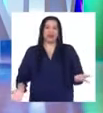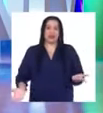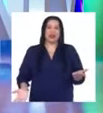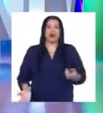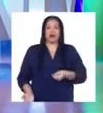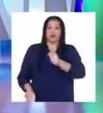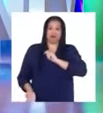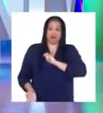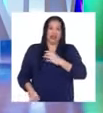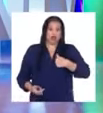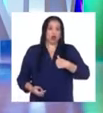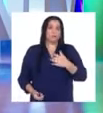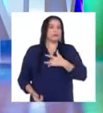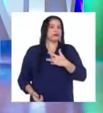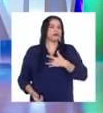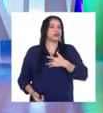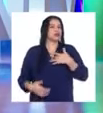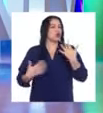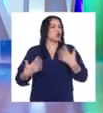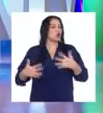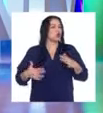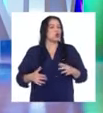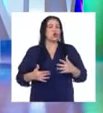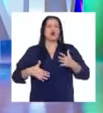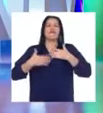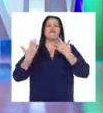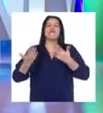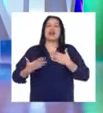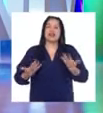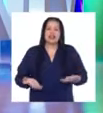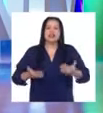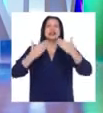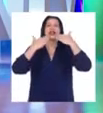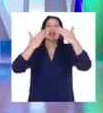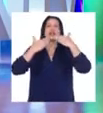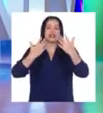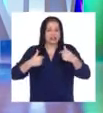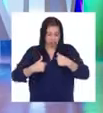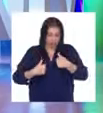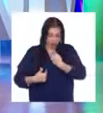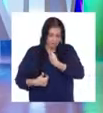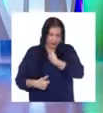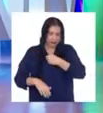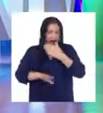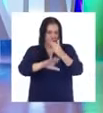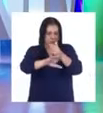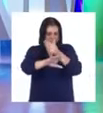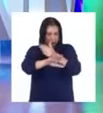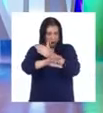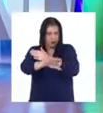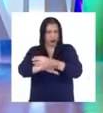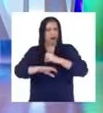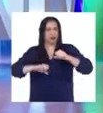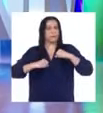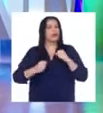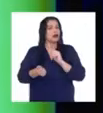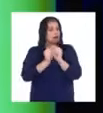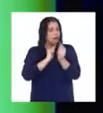afortunada y agradecida de seguir mejorando poco a poco mi nivel deportivo.